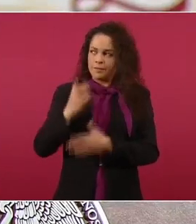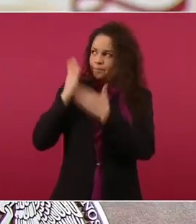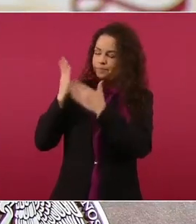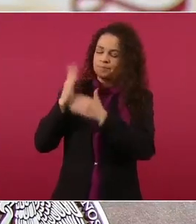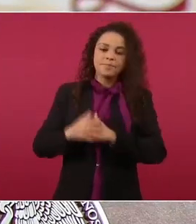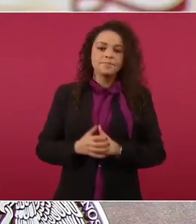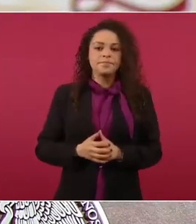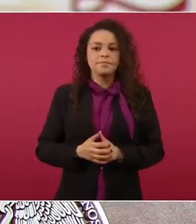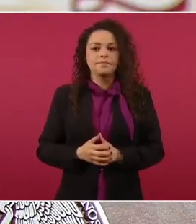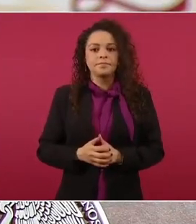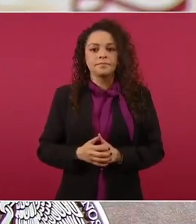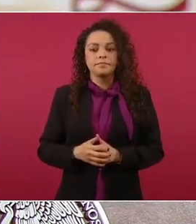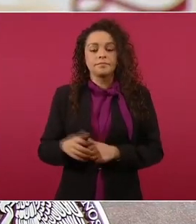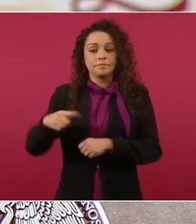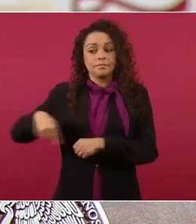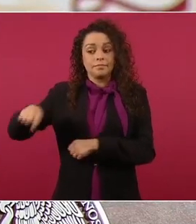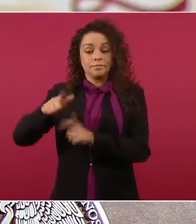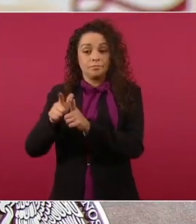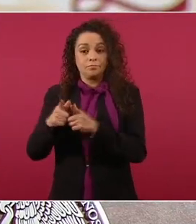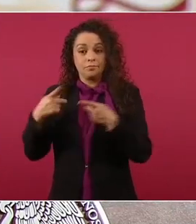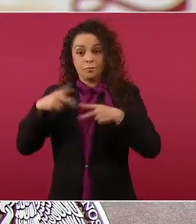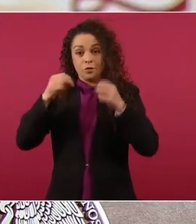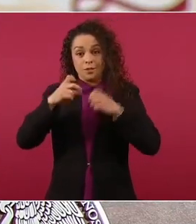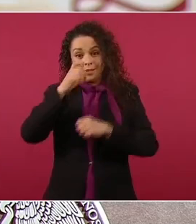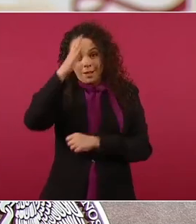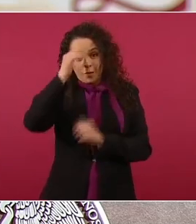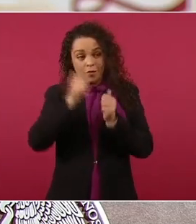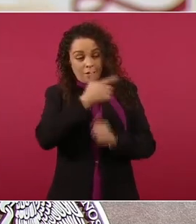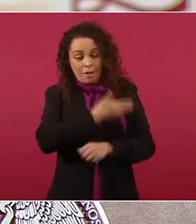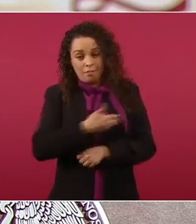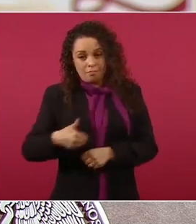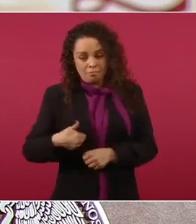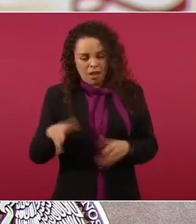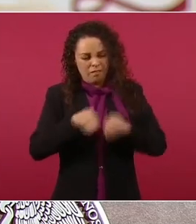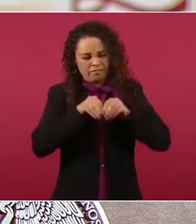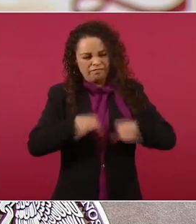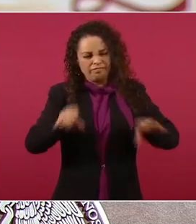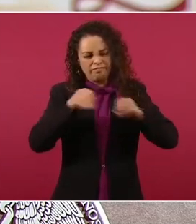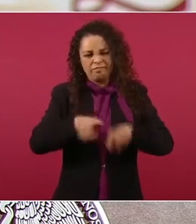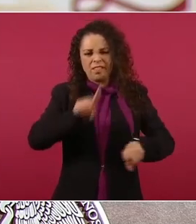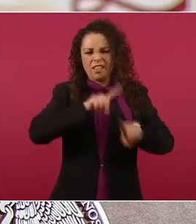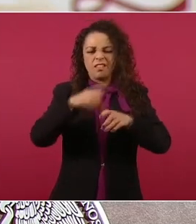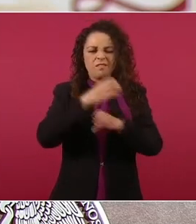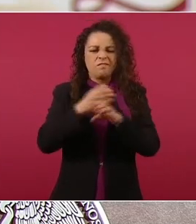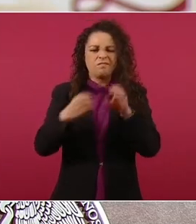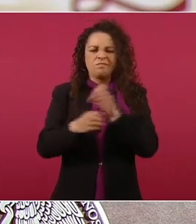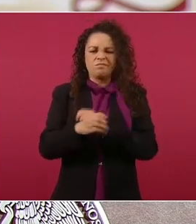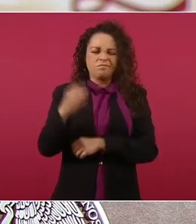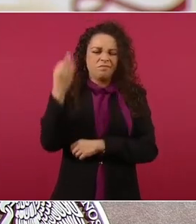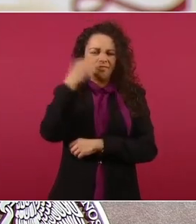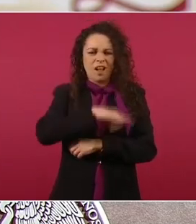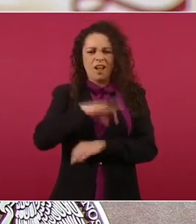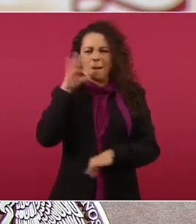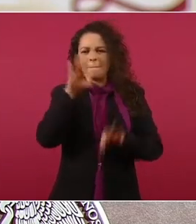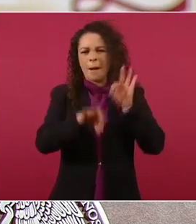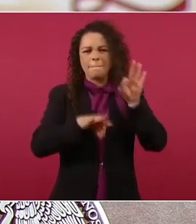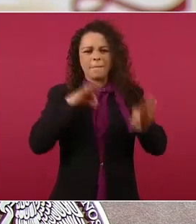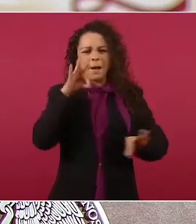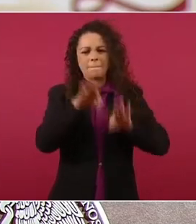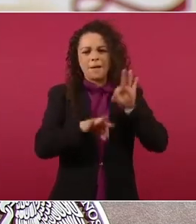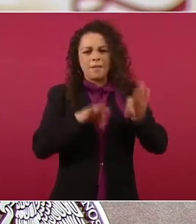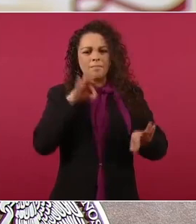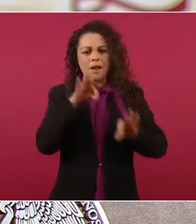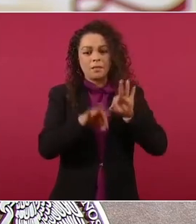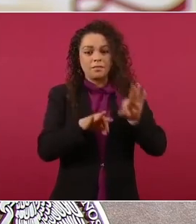oposición y sus aliados en los medios de comunicación y en redes inventan de todo. Calumnia, que algo queda,